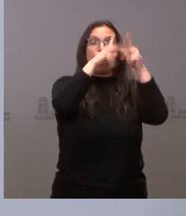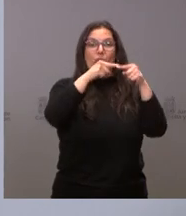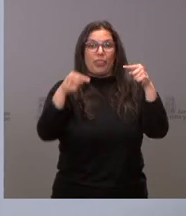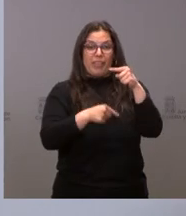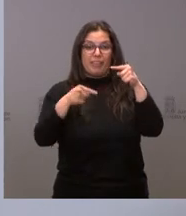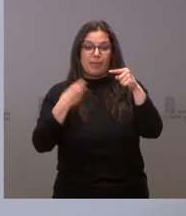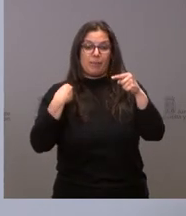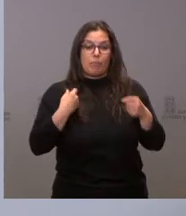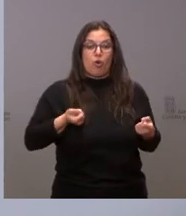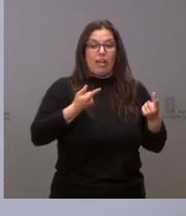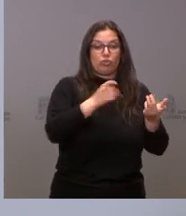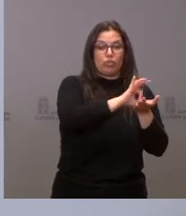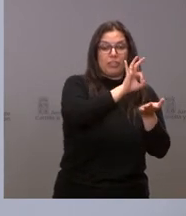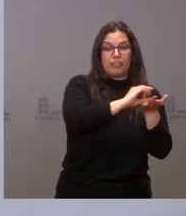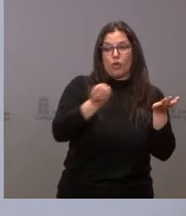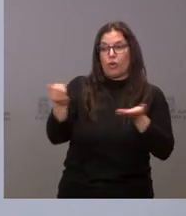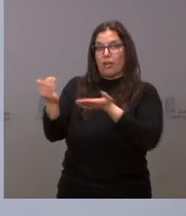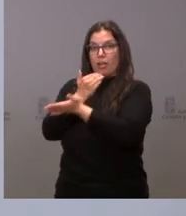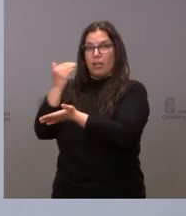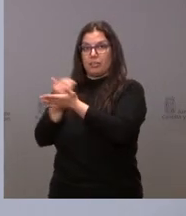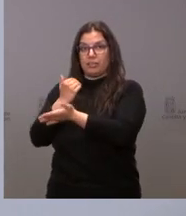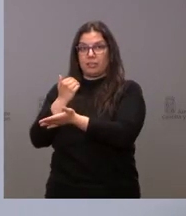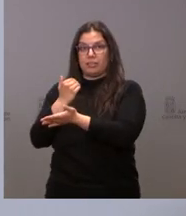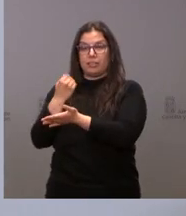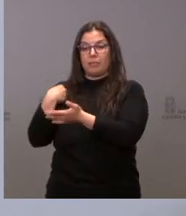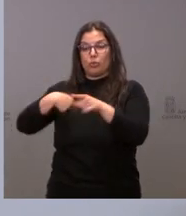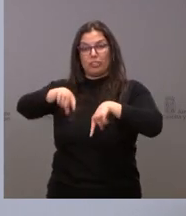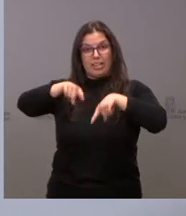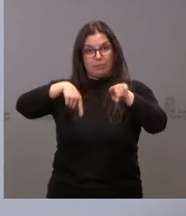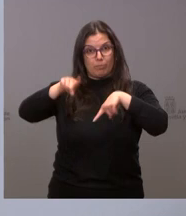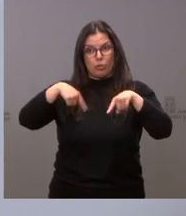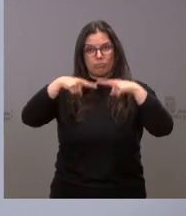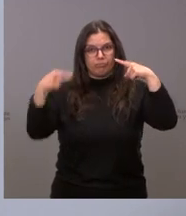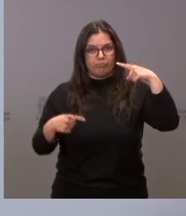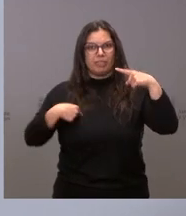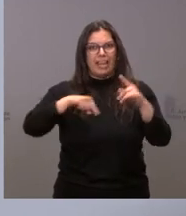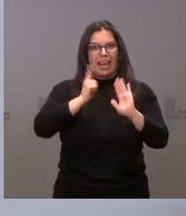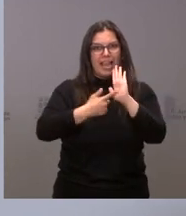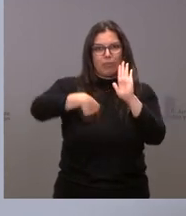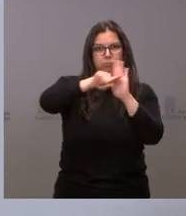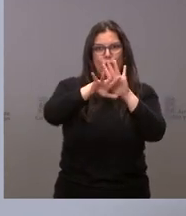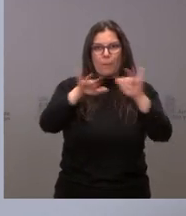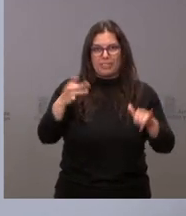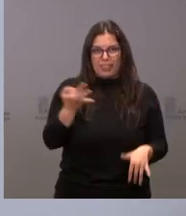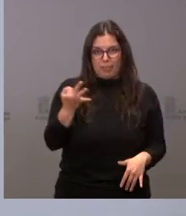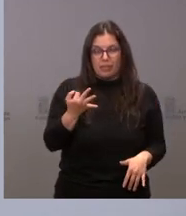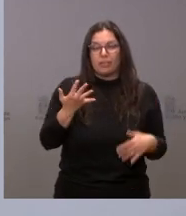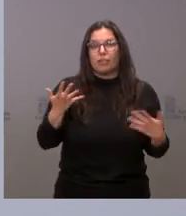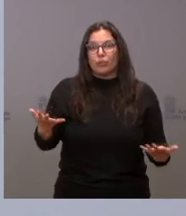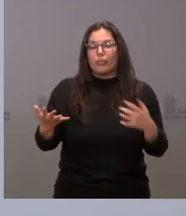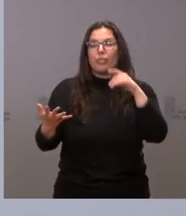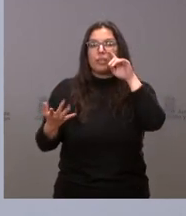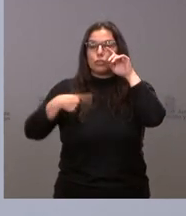coste del servicio y lo que se ingresa por la prestación del servicio en el transporte interurbano. Pues bien, vamos a